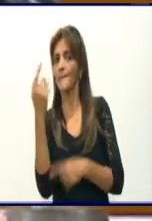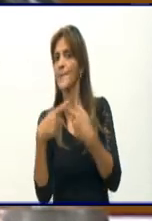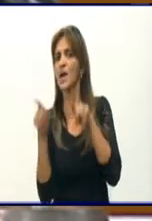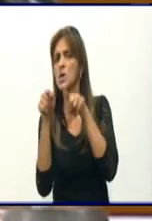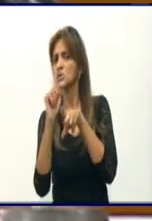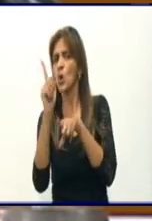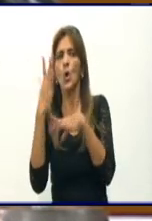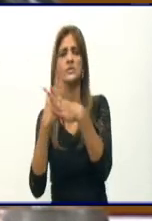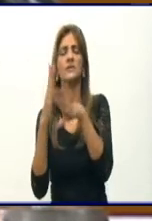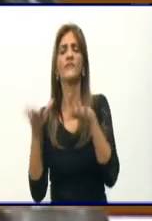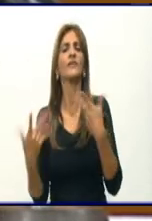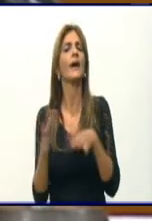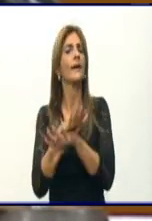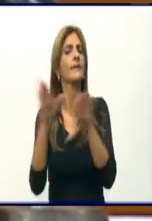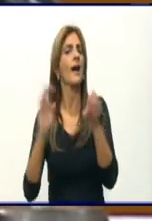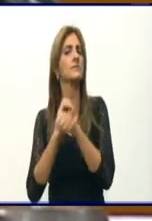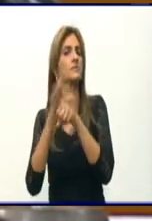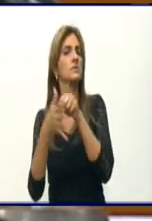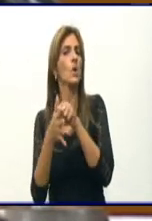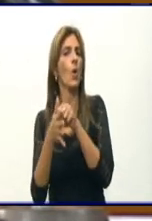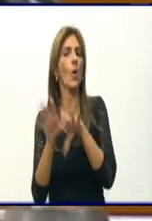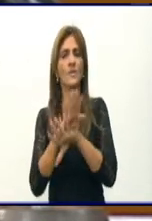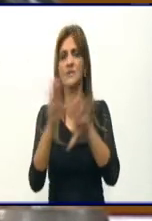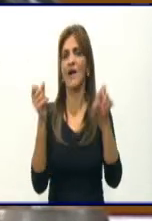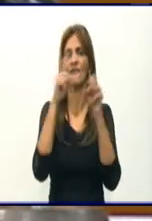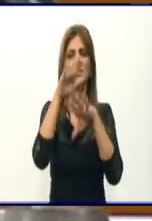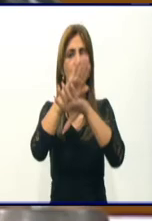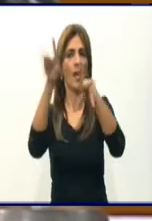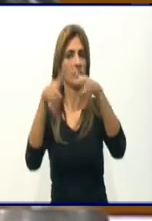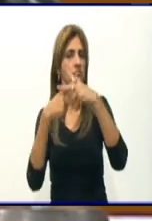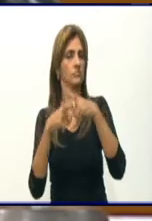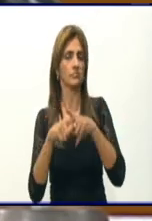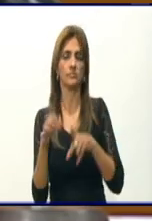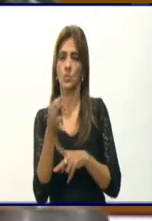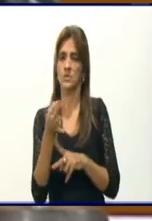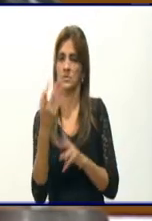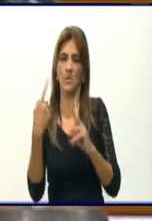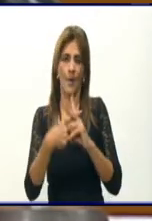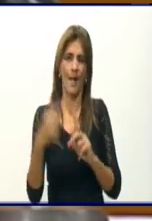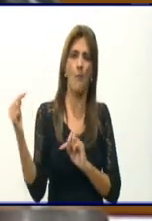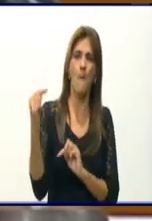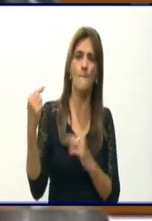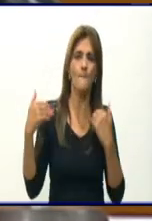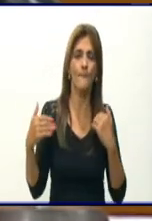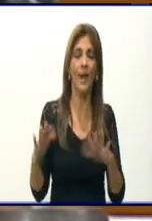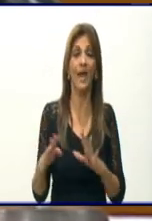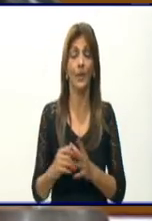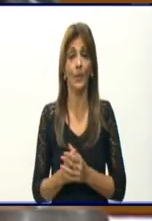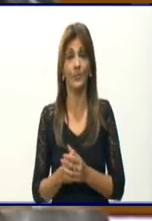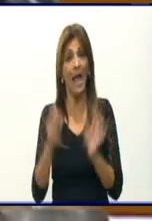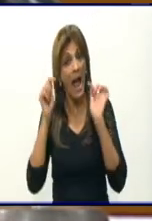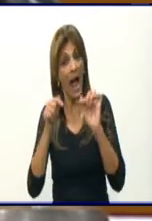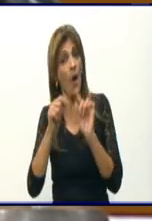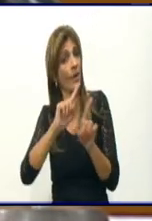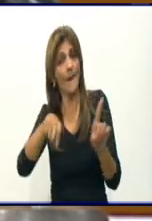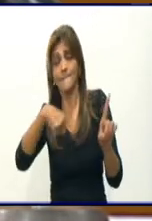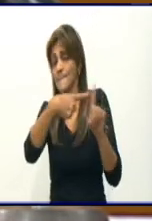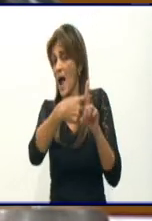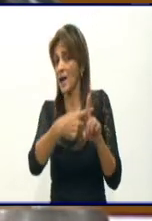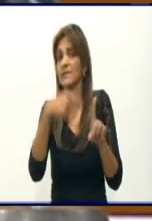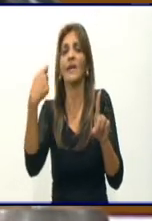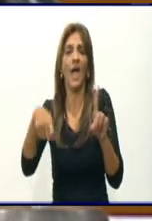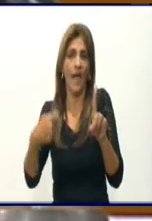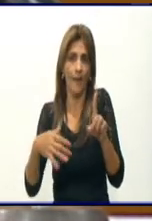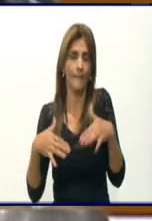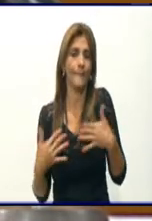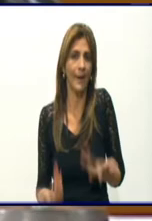está resuelto en la provincia y mucho menos en el municipio vayamos. Para nada. Ahora más que nunca tenemos que tener